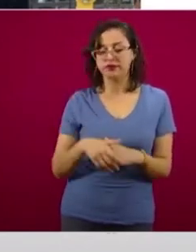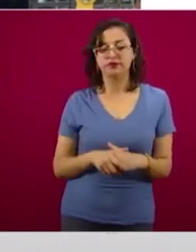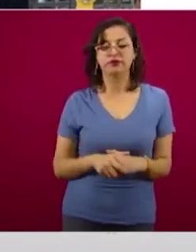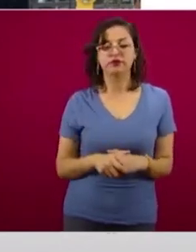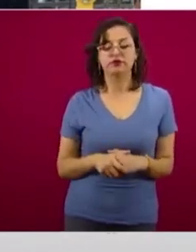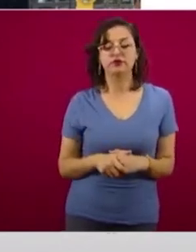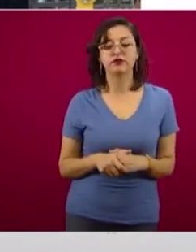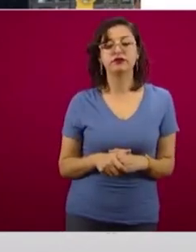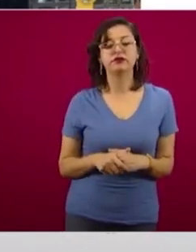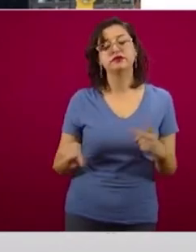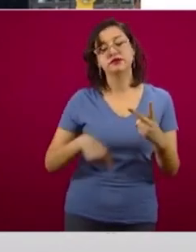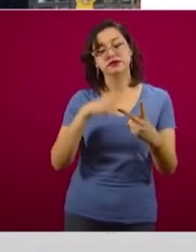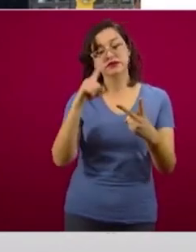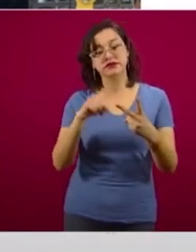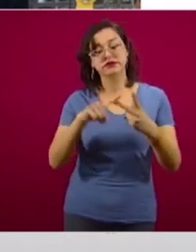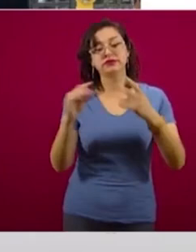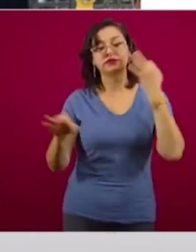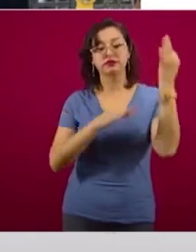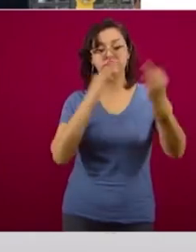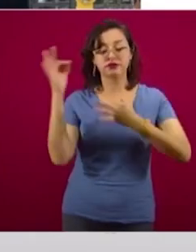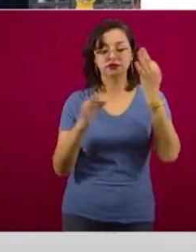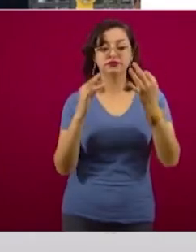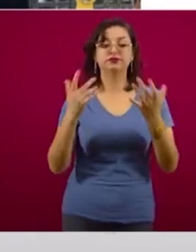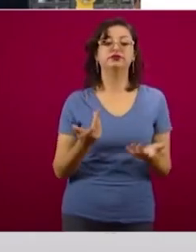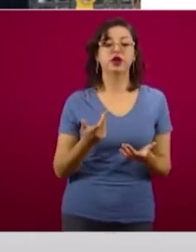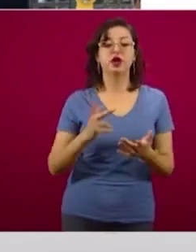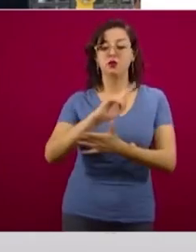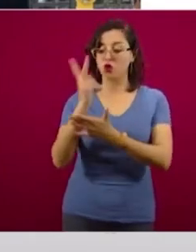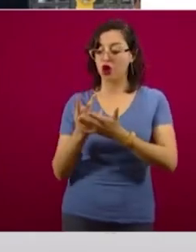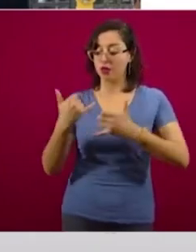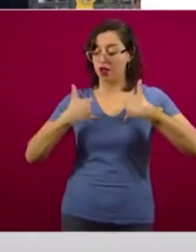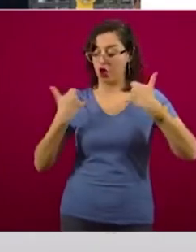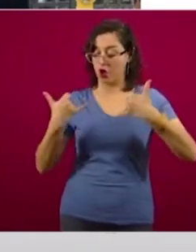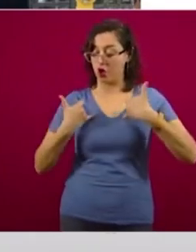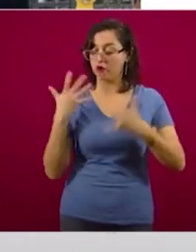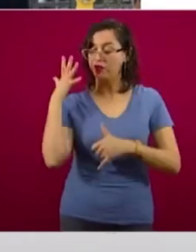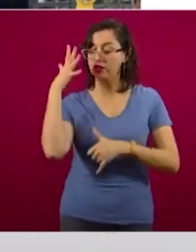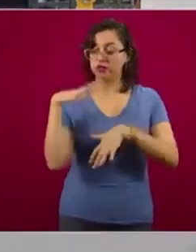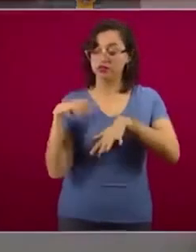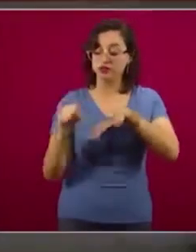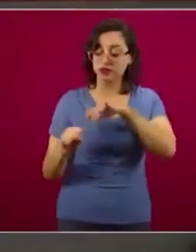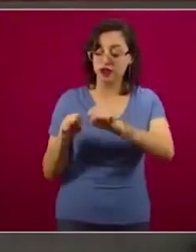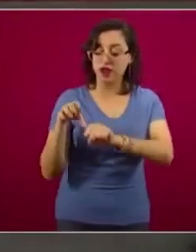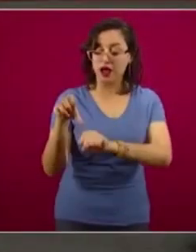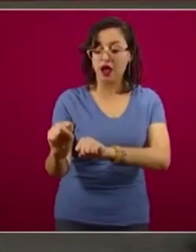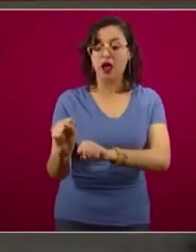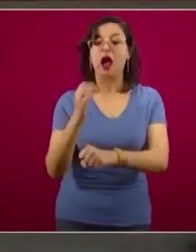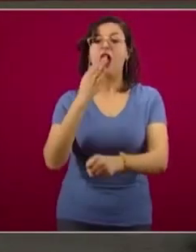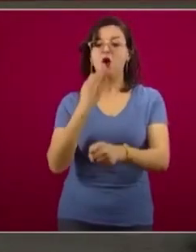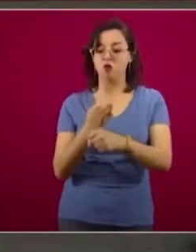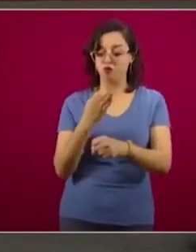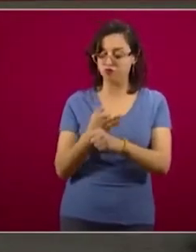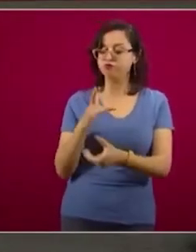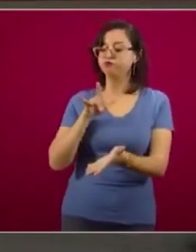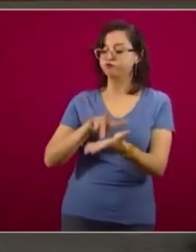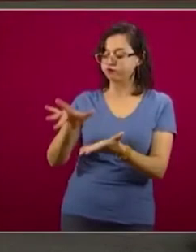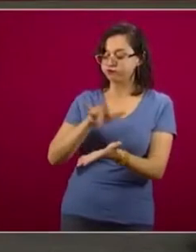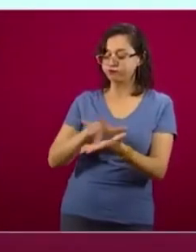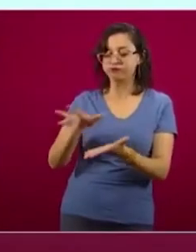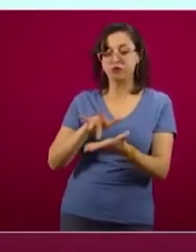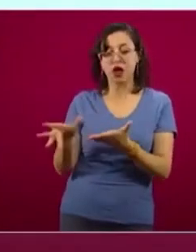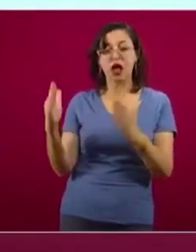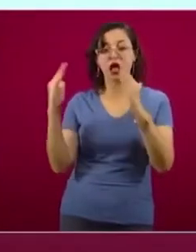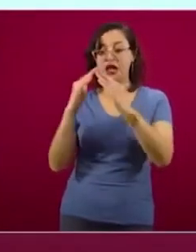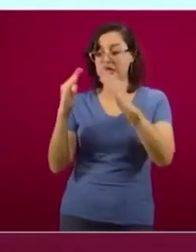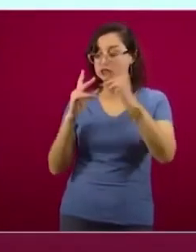Segunda noticia interesante es que los jóvenes construyendo el futuro van a poder recibir también ahorita este apoyo sin la visita